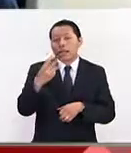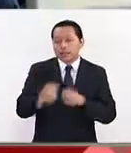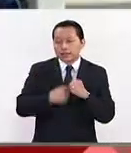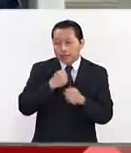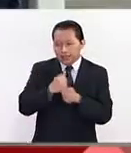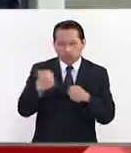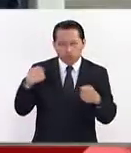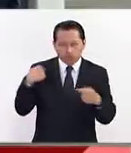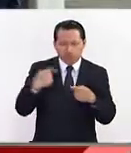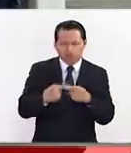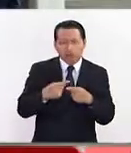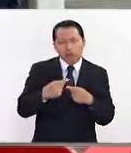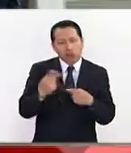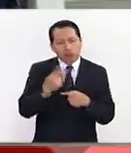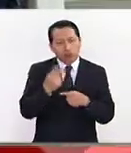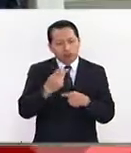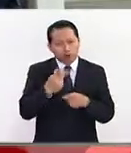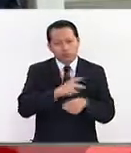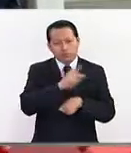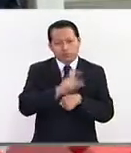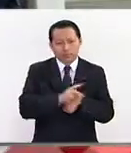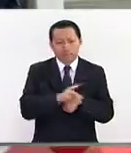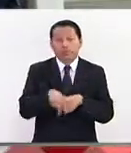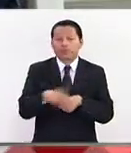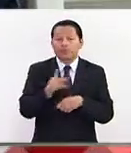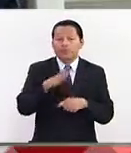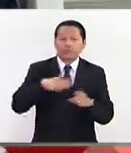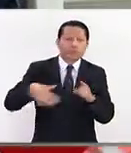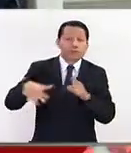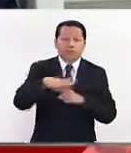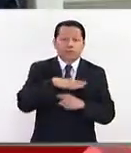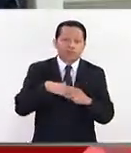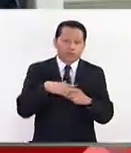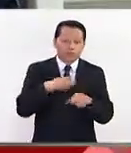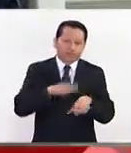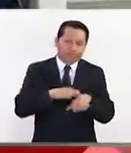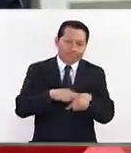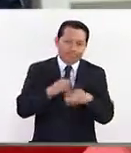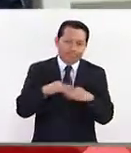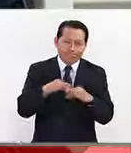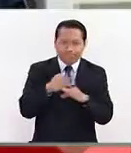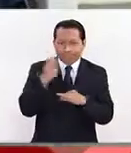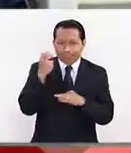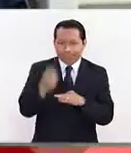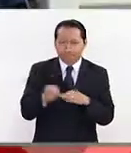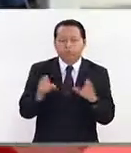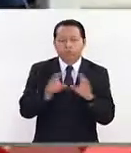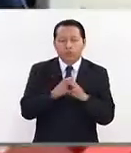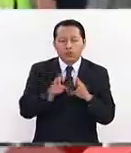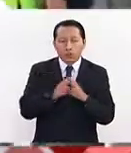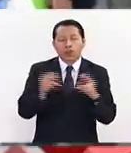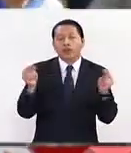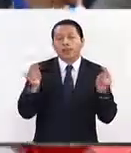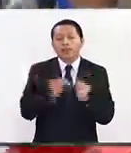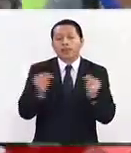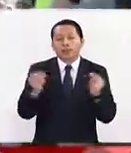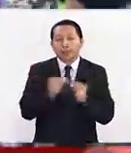de relaciones diplomáticas entre ambos países, sin embargo, el contexto actual y es lo que subraya el presidente Peña Nieto requiere una